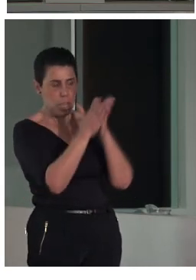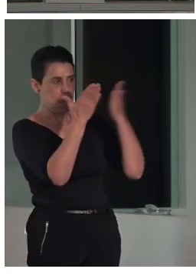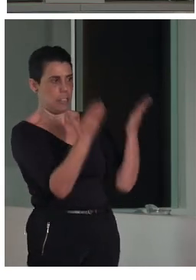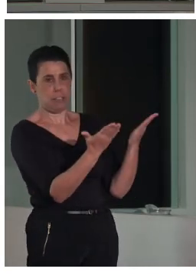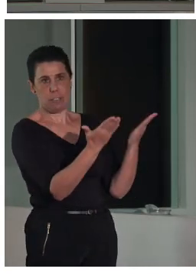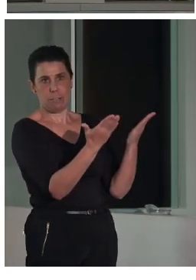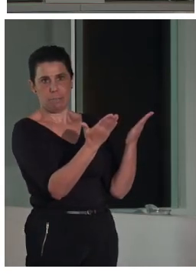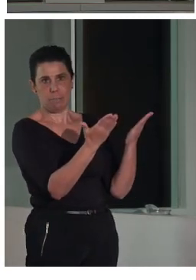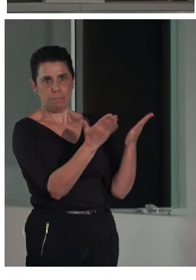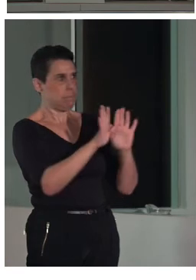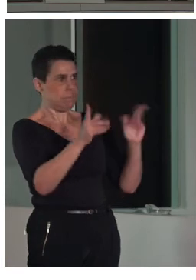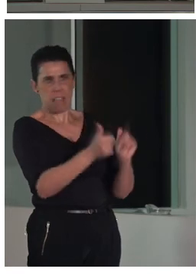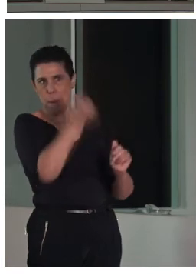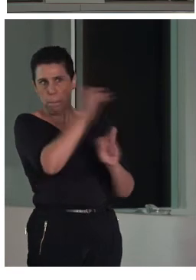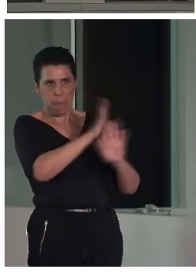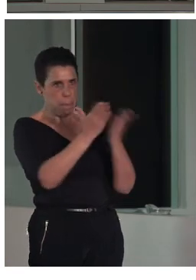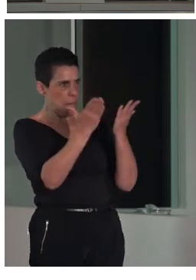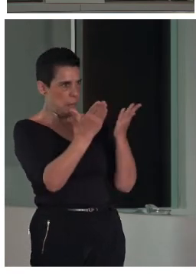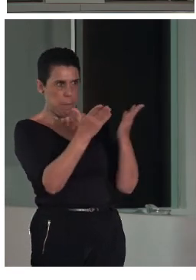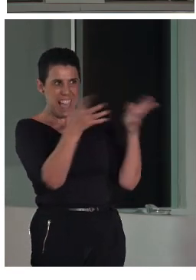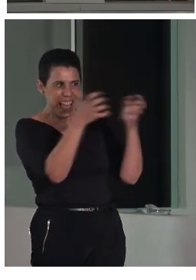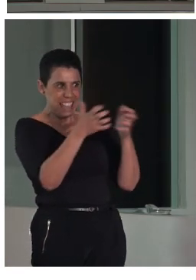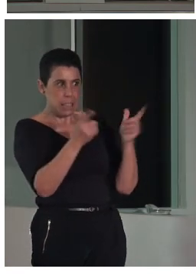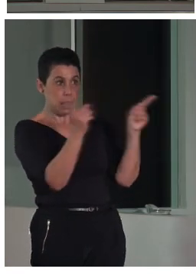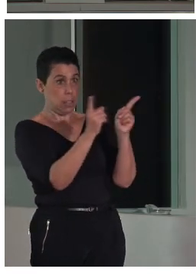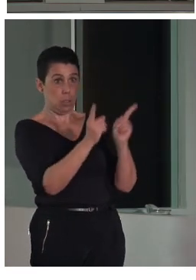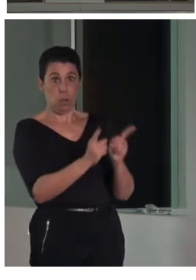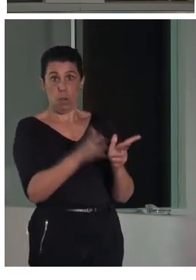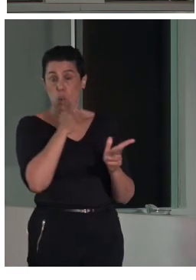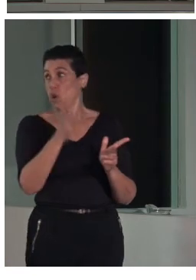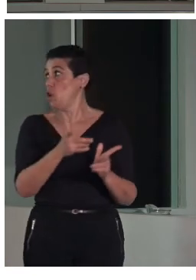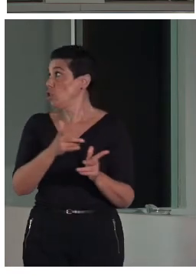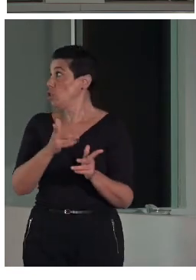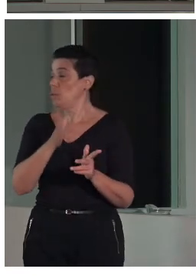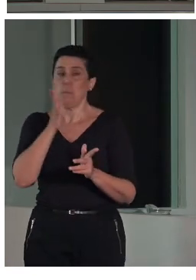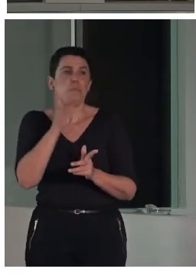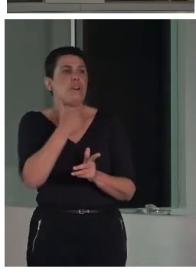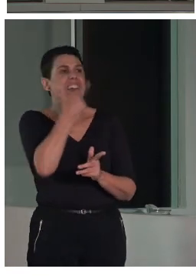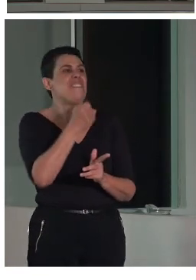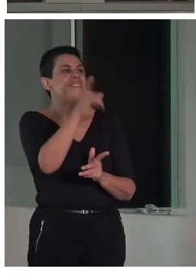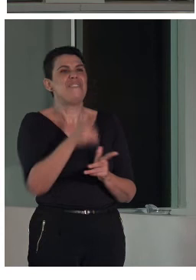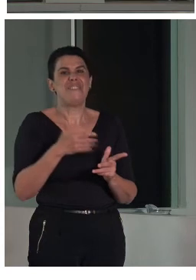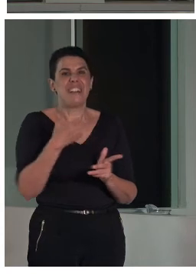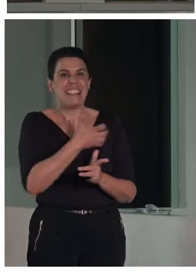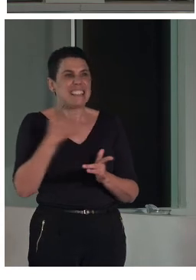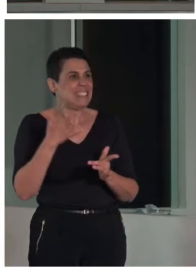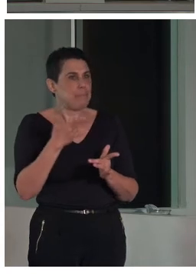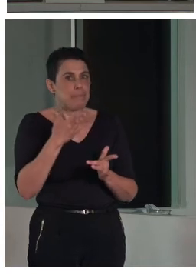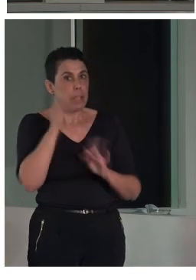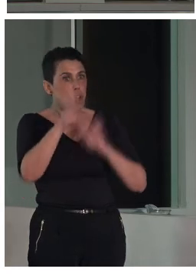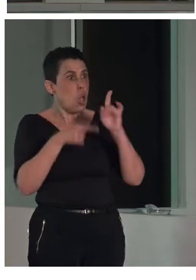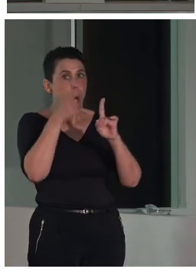extensión de la que veis los textos, porque precisamente de lo que se trata es de enganchar, digamos, a utilizar